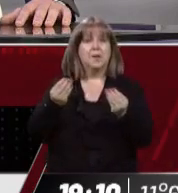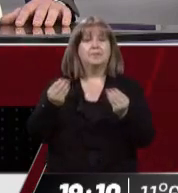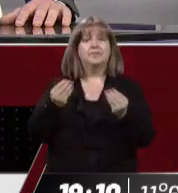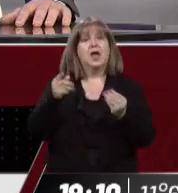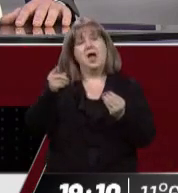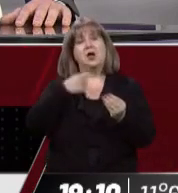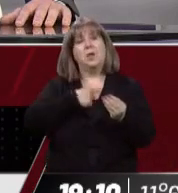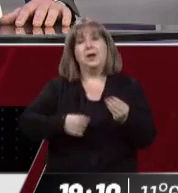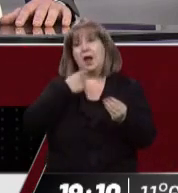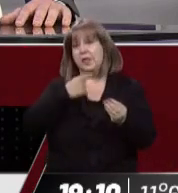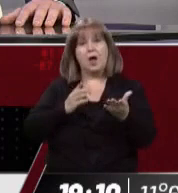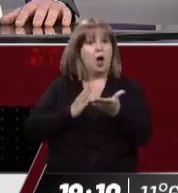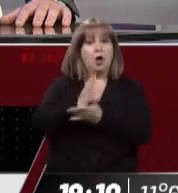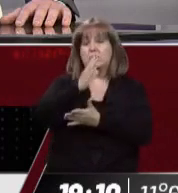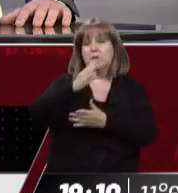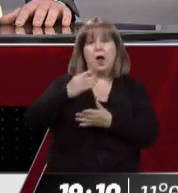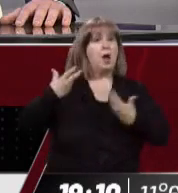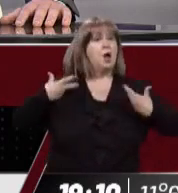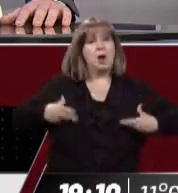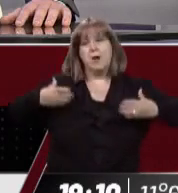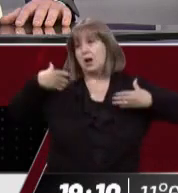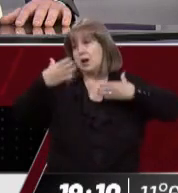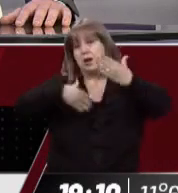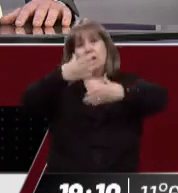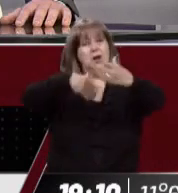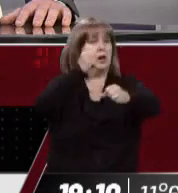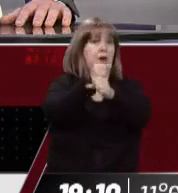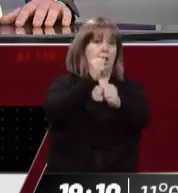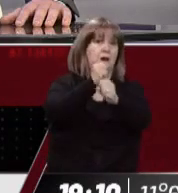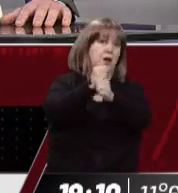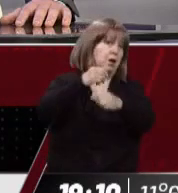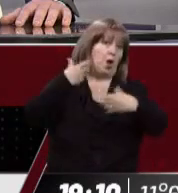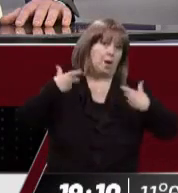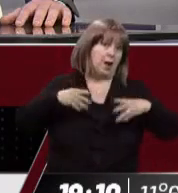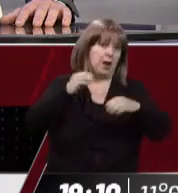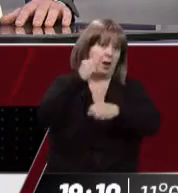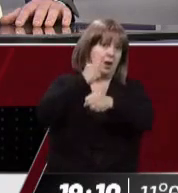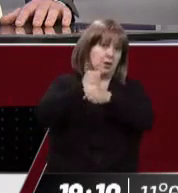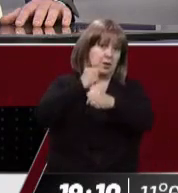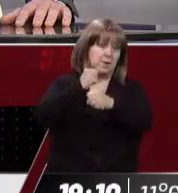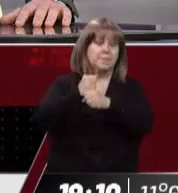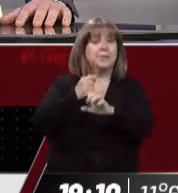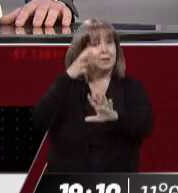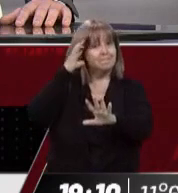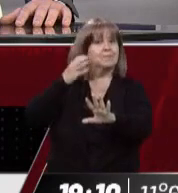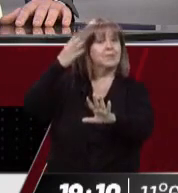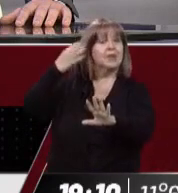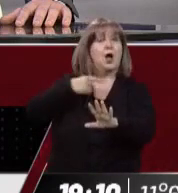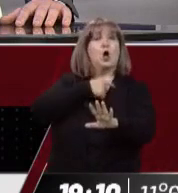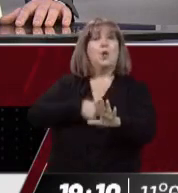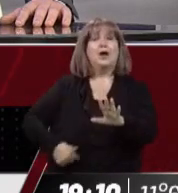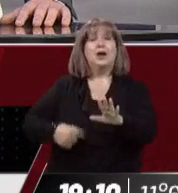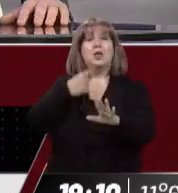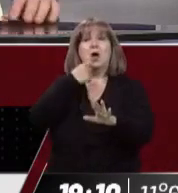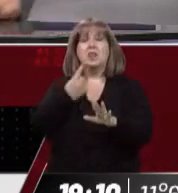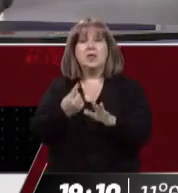seguirse la actividad de manera normal en la provincia de Mendoza. Vamos a recordar brevemente que en aquella ocasión el gobernador